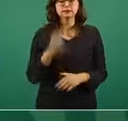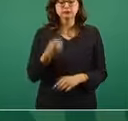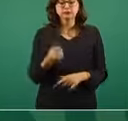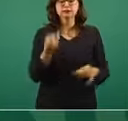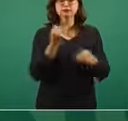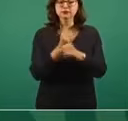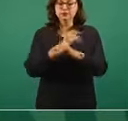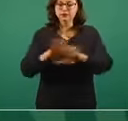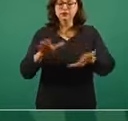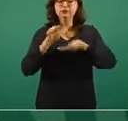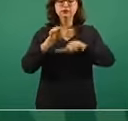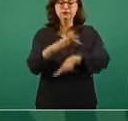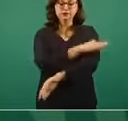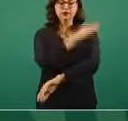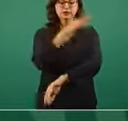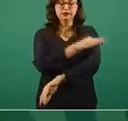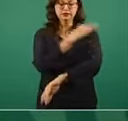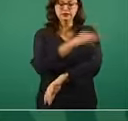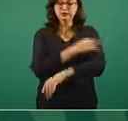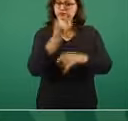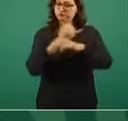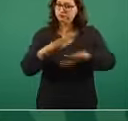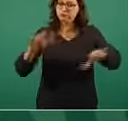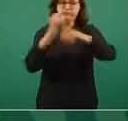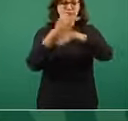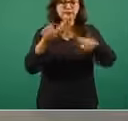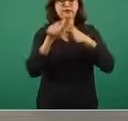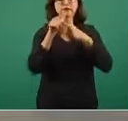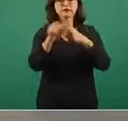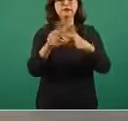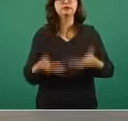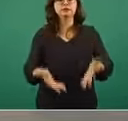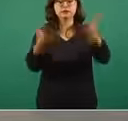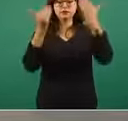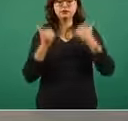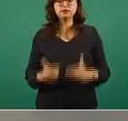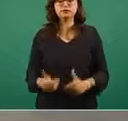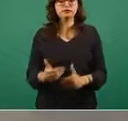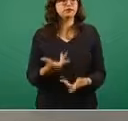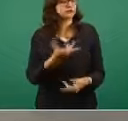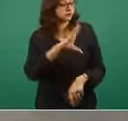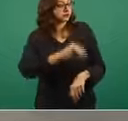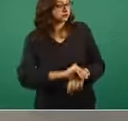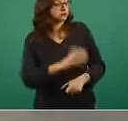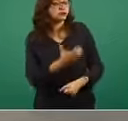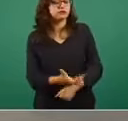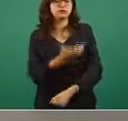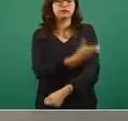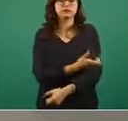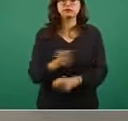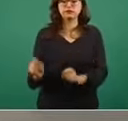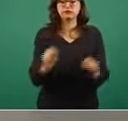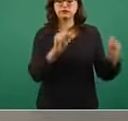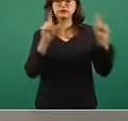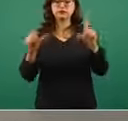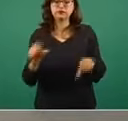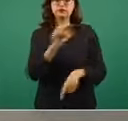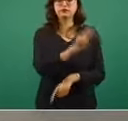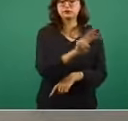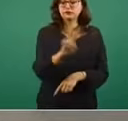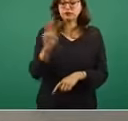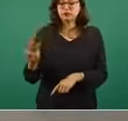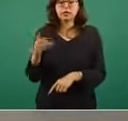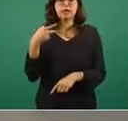Esto seguiremos informando y ahora pasamos con nuestros compañeros, si está de acuerdo la ministra, que presentarán la plataforma, pero la